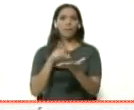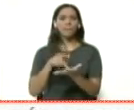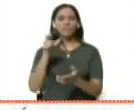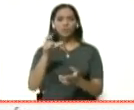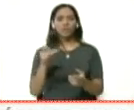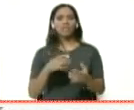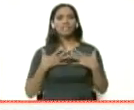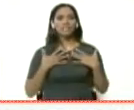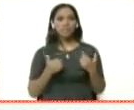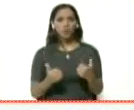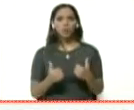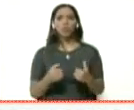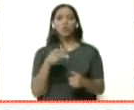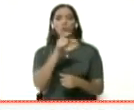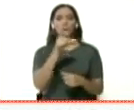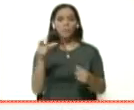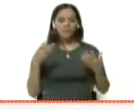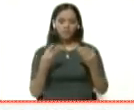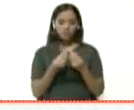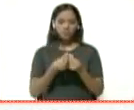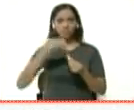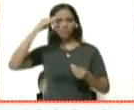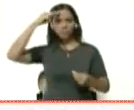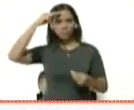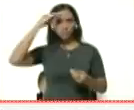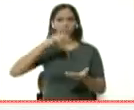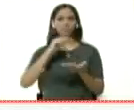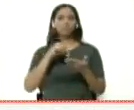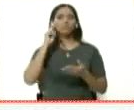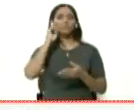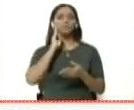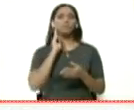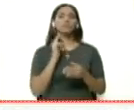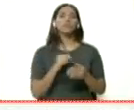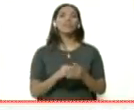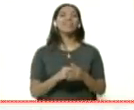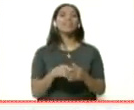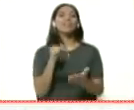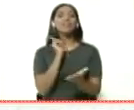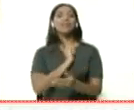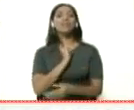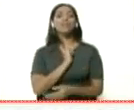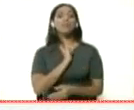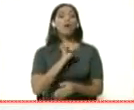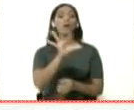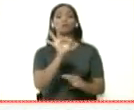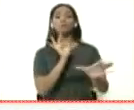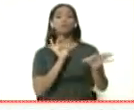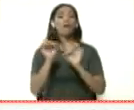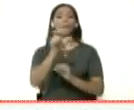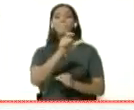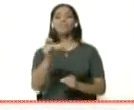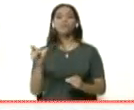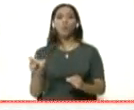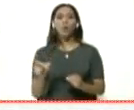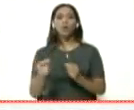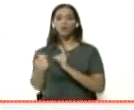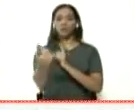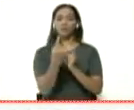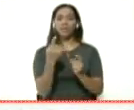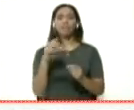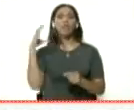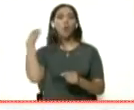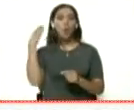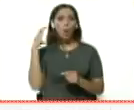de salud con personal de la Fuerza Armada Nacional lo ibariana, identificando las posibles personas que vengan de Colombia